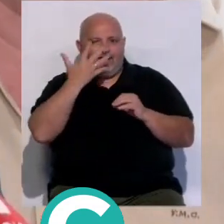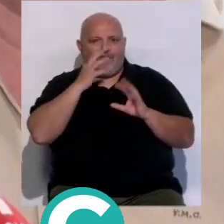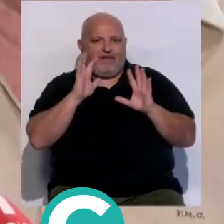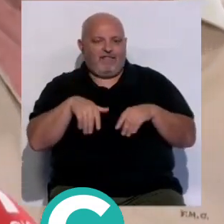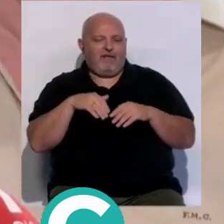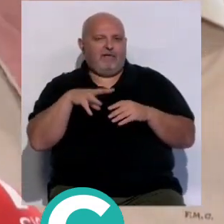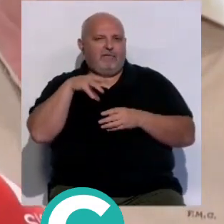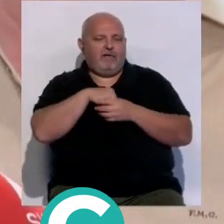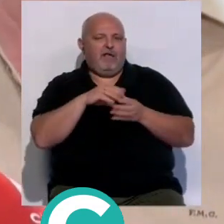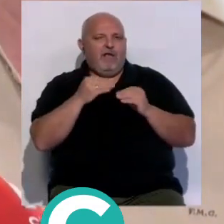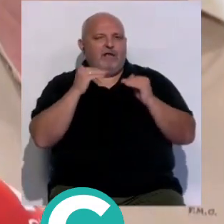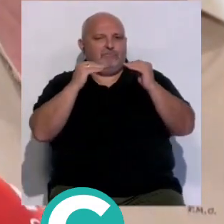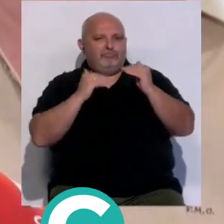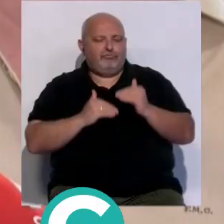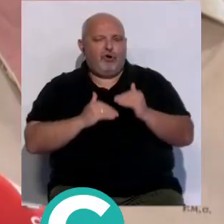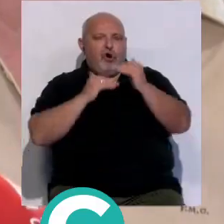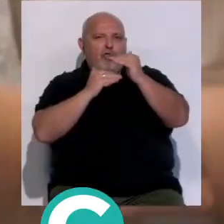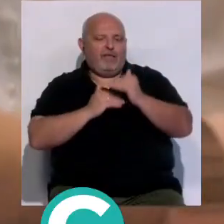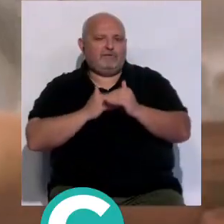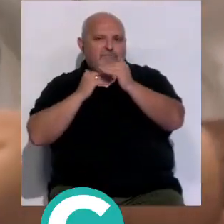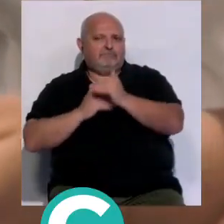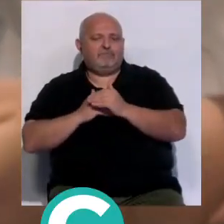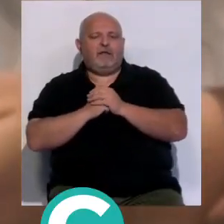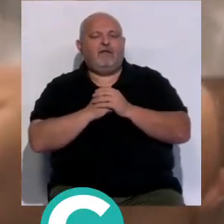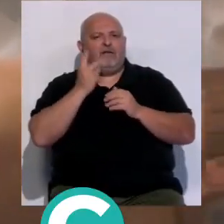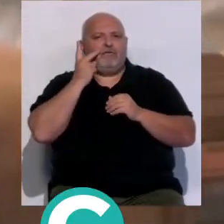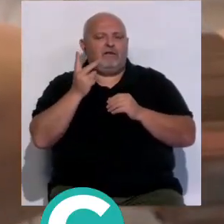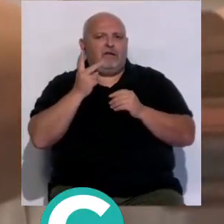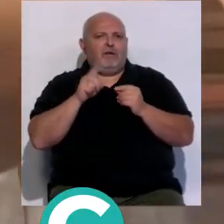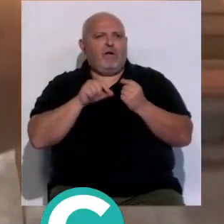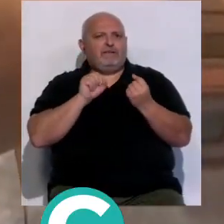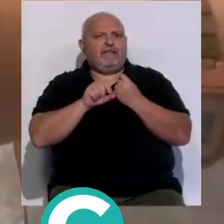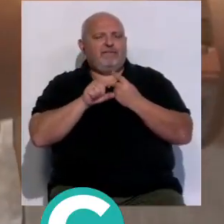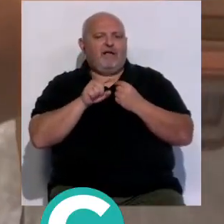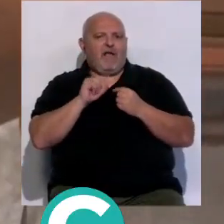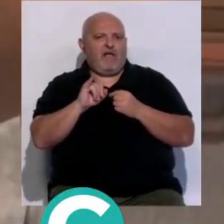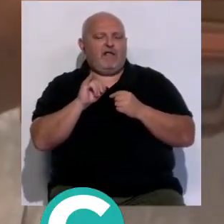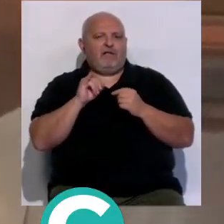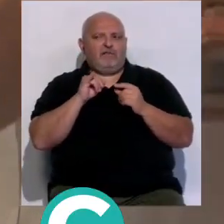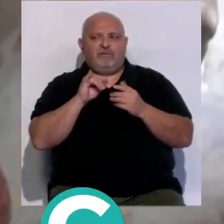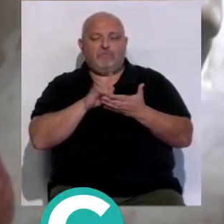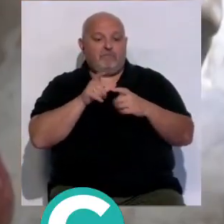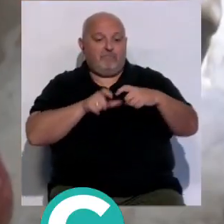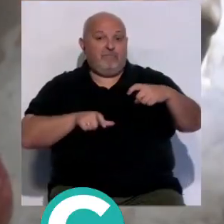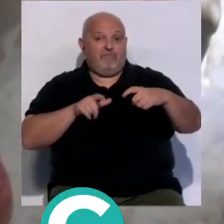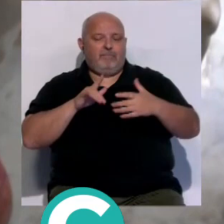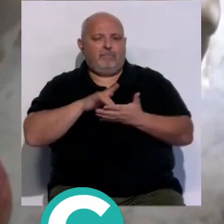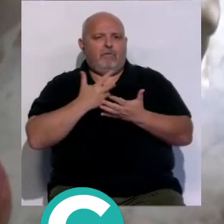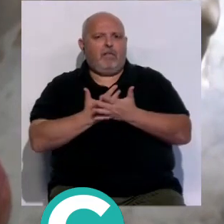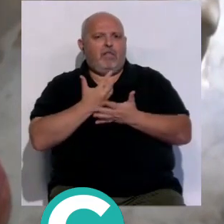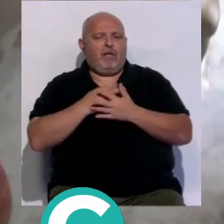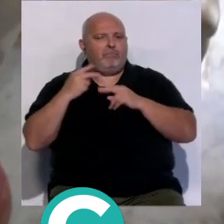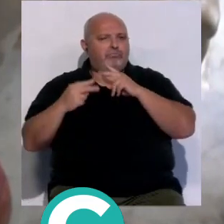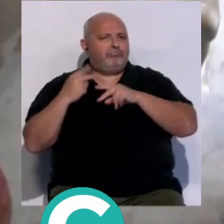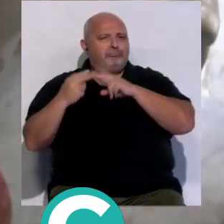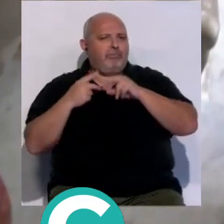de Cádiz adaptado por categoría ordenado por categoría una visita interactiva en la que a través de estos dispositivos con la narración de